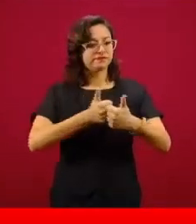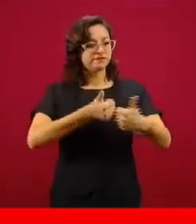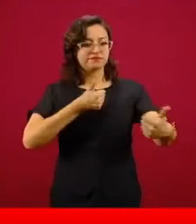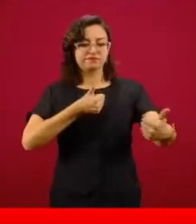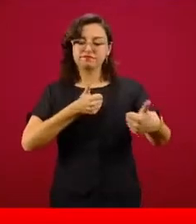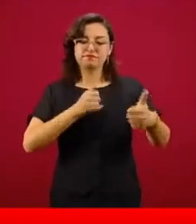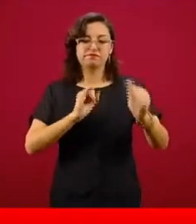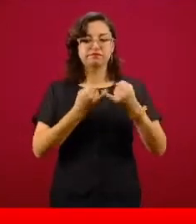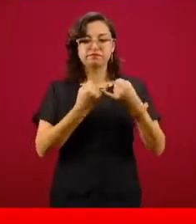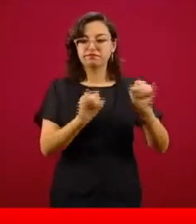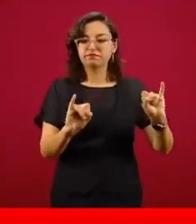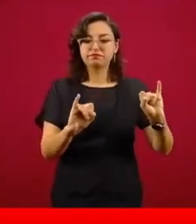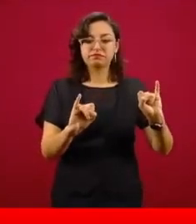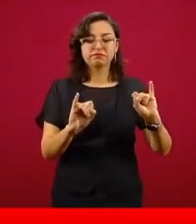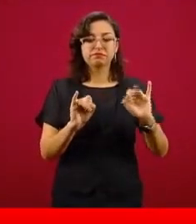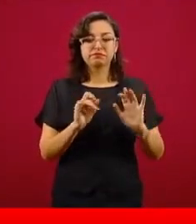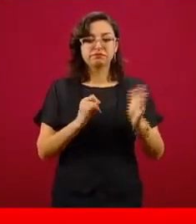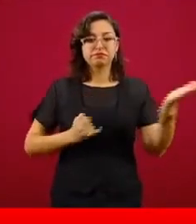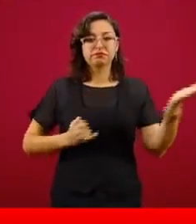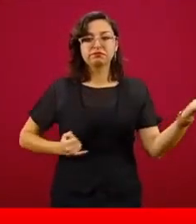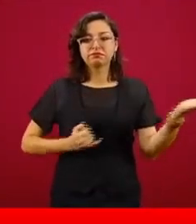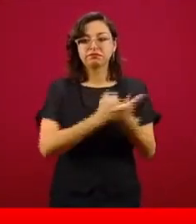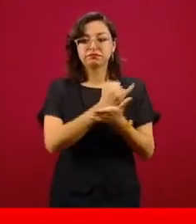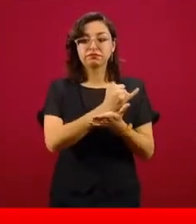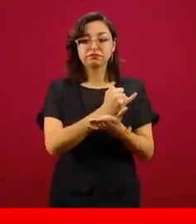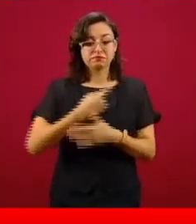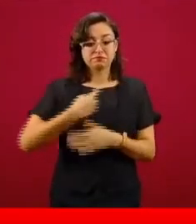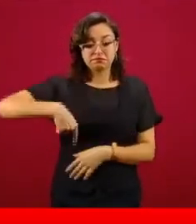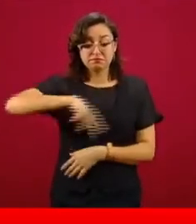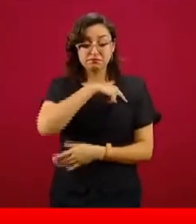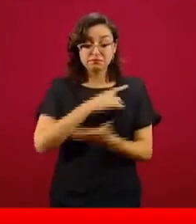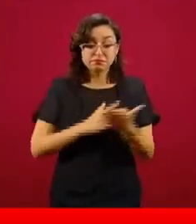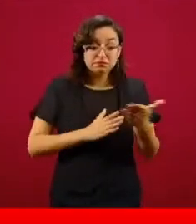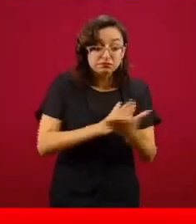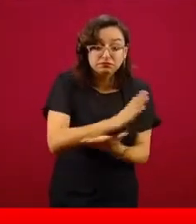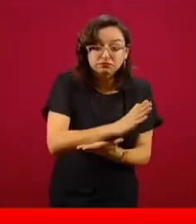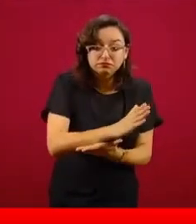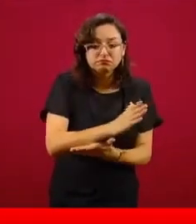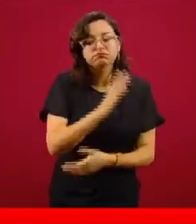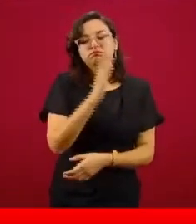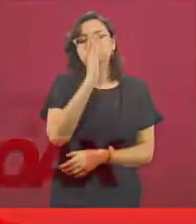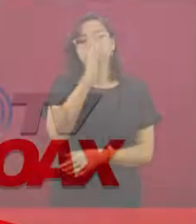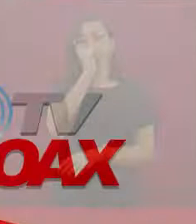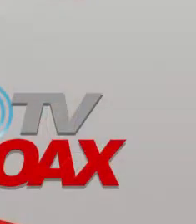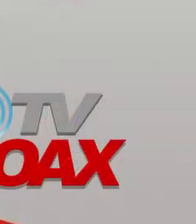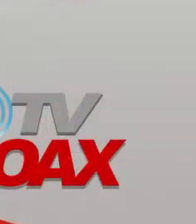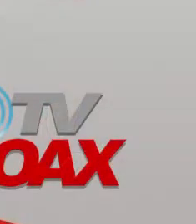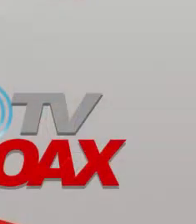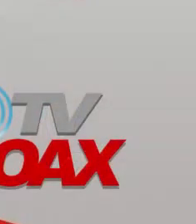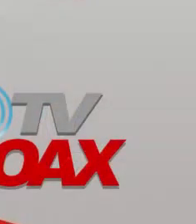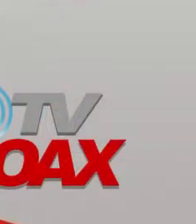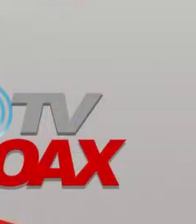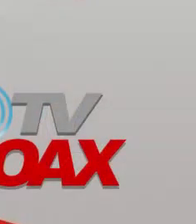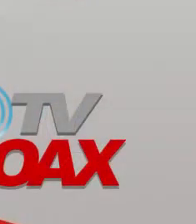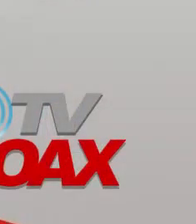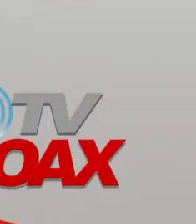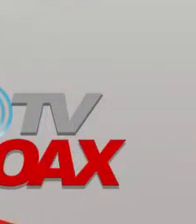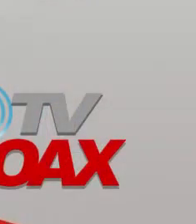Nosotros no tenemos por qué meternos, no hay injerencia de parte nuestra.